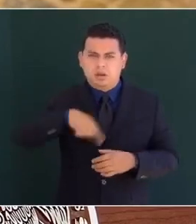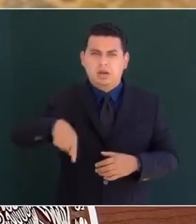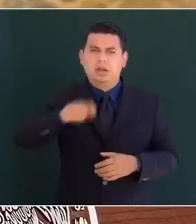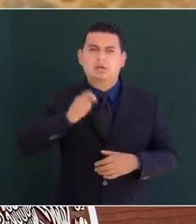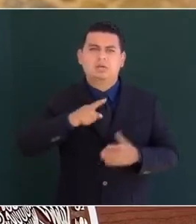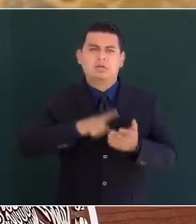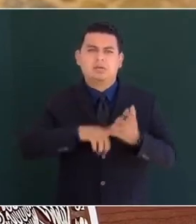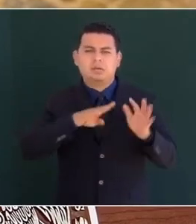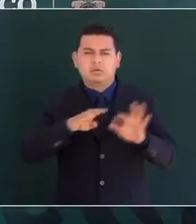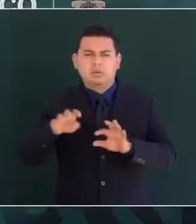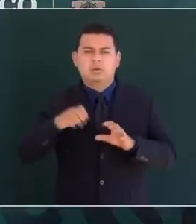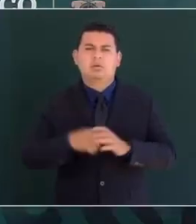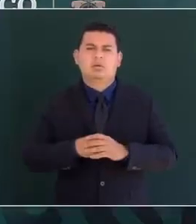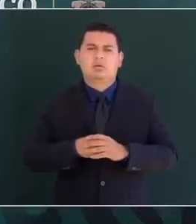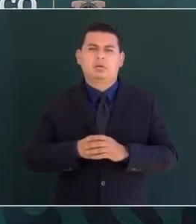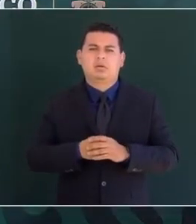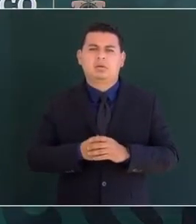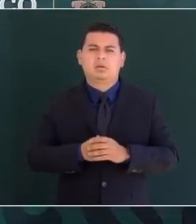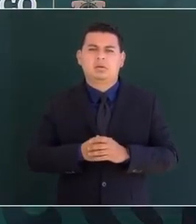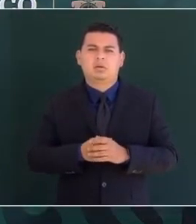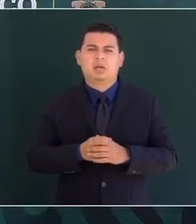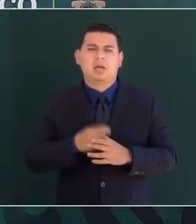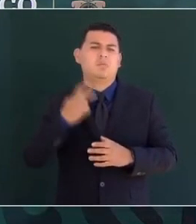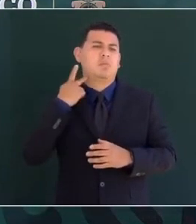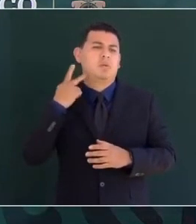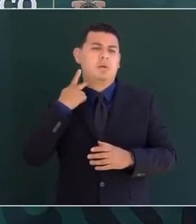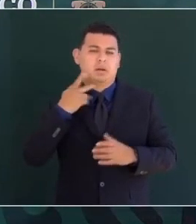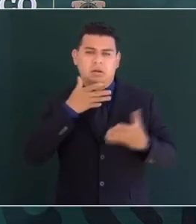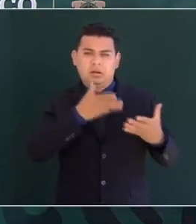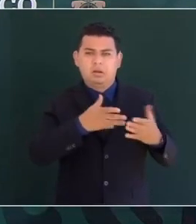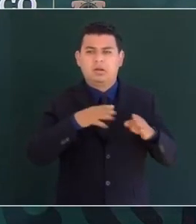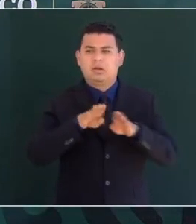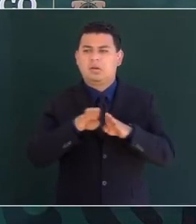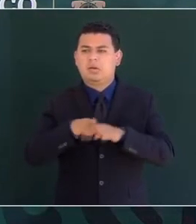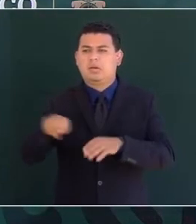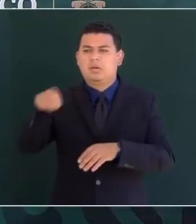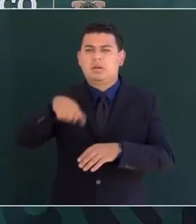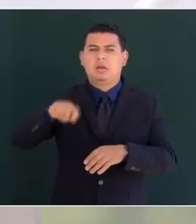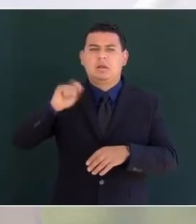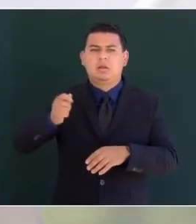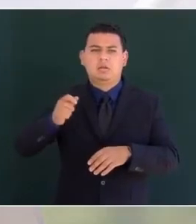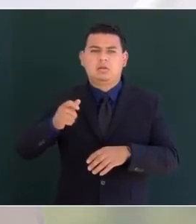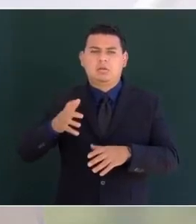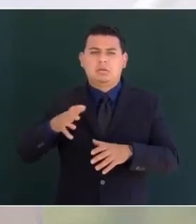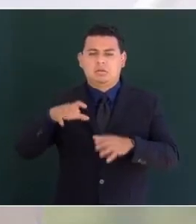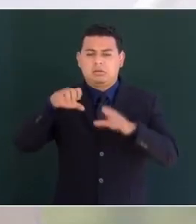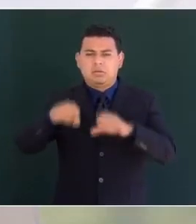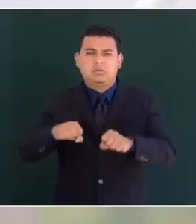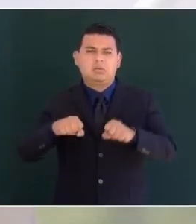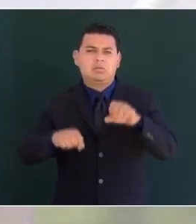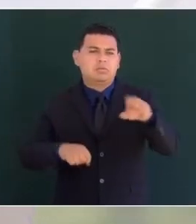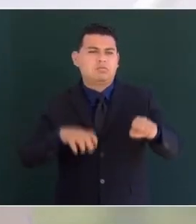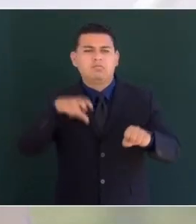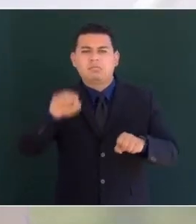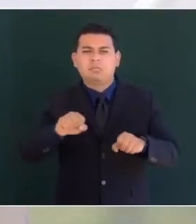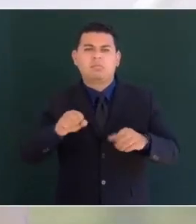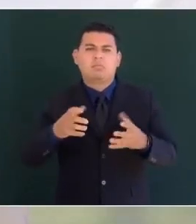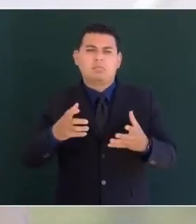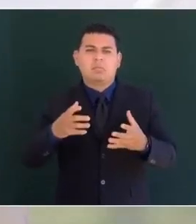tanto por la inestabilidad política como por el predominio de funestas